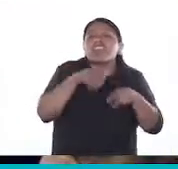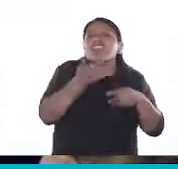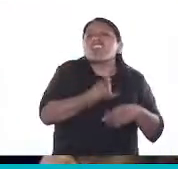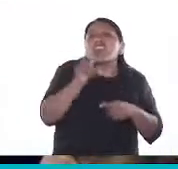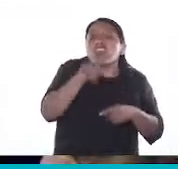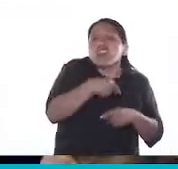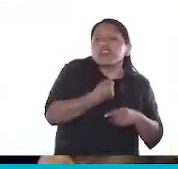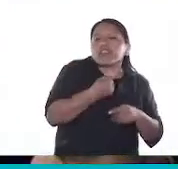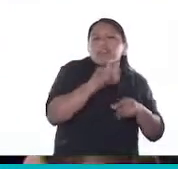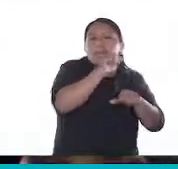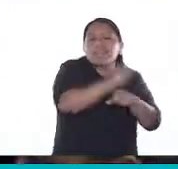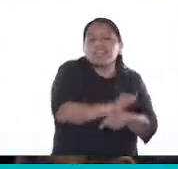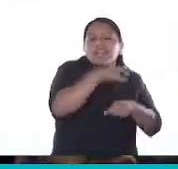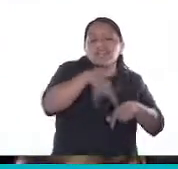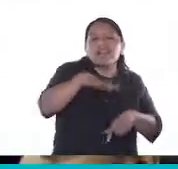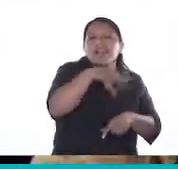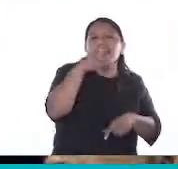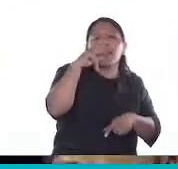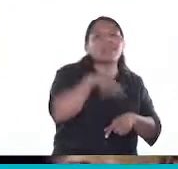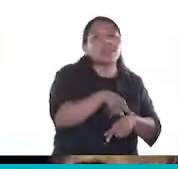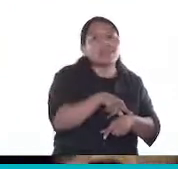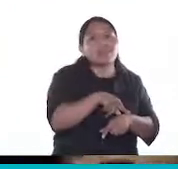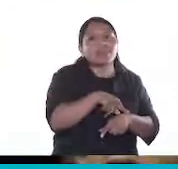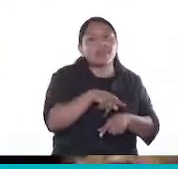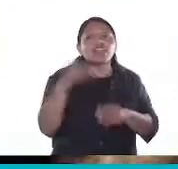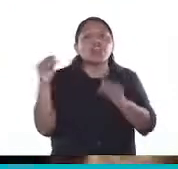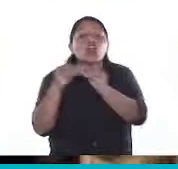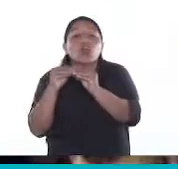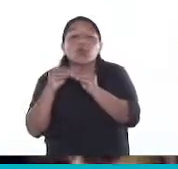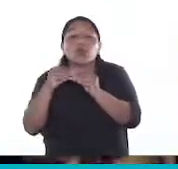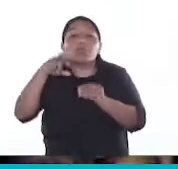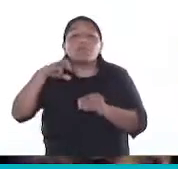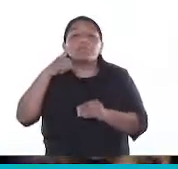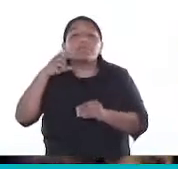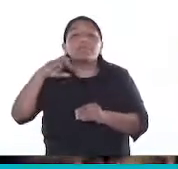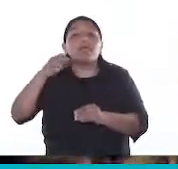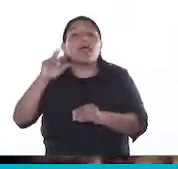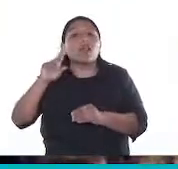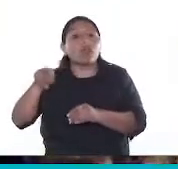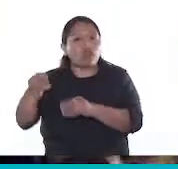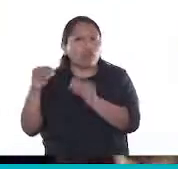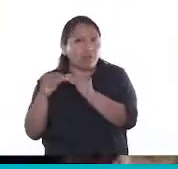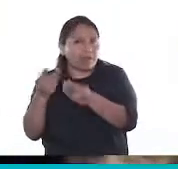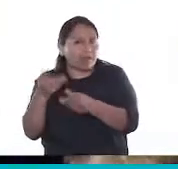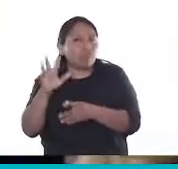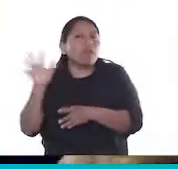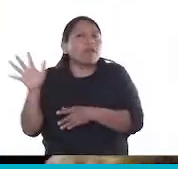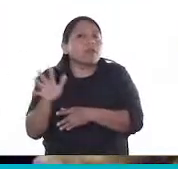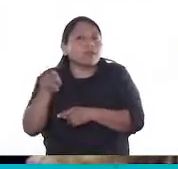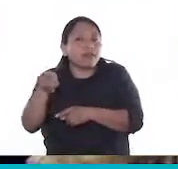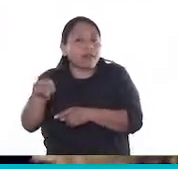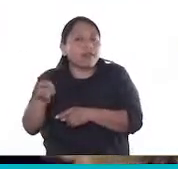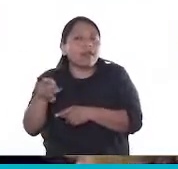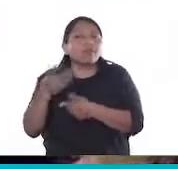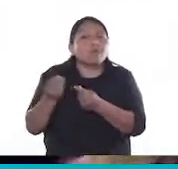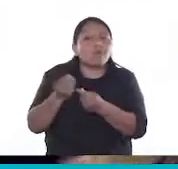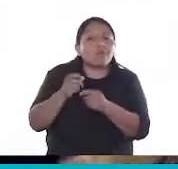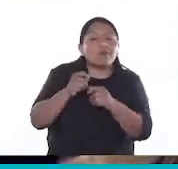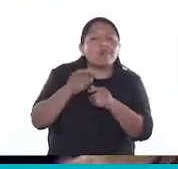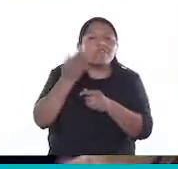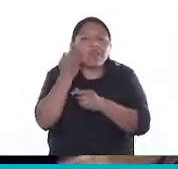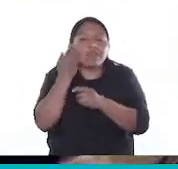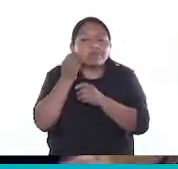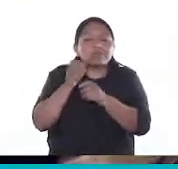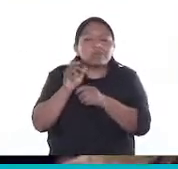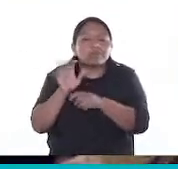acá en un penal de La Plata. Y hablo de nuestra compañera Carolina Píparo. Y fue amenazada, mediante la red social Facebook,